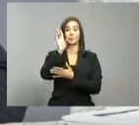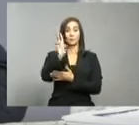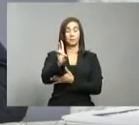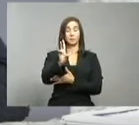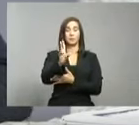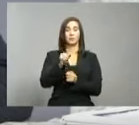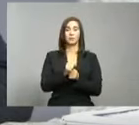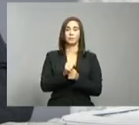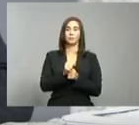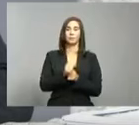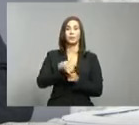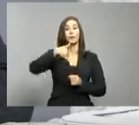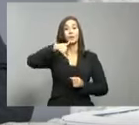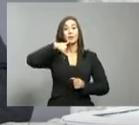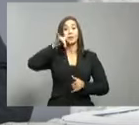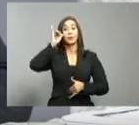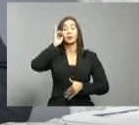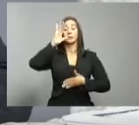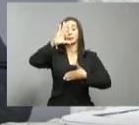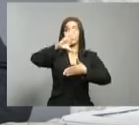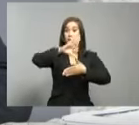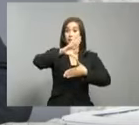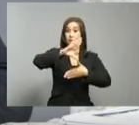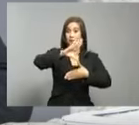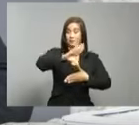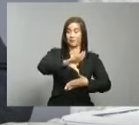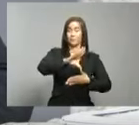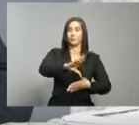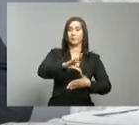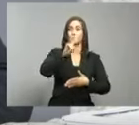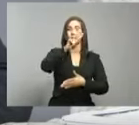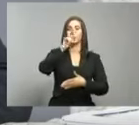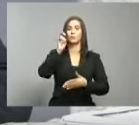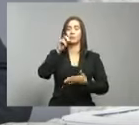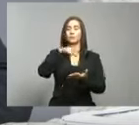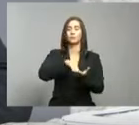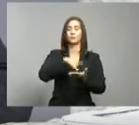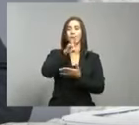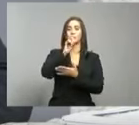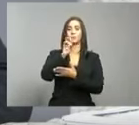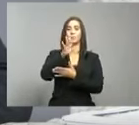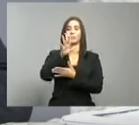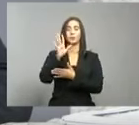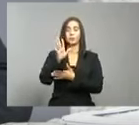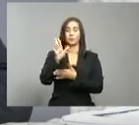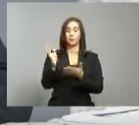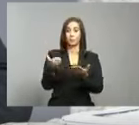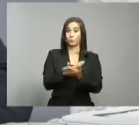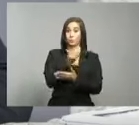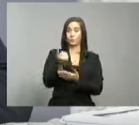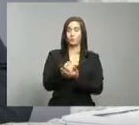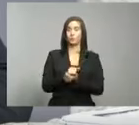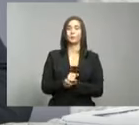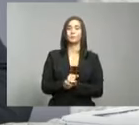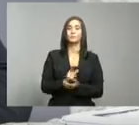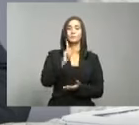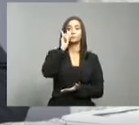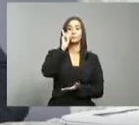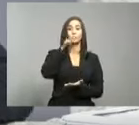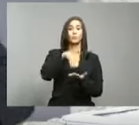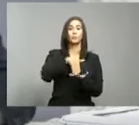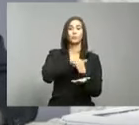.436 fueron defunciones nuevas. La tasa de letalidad por millón de